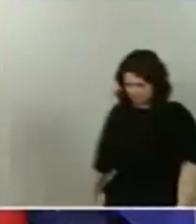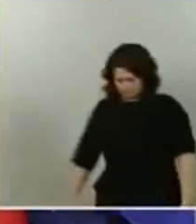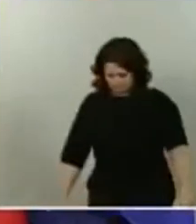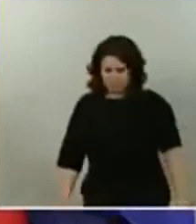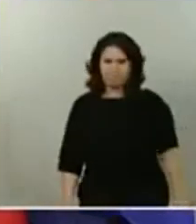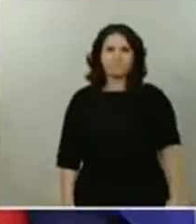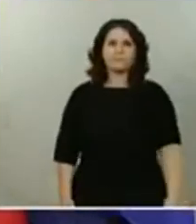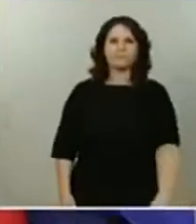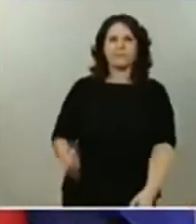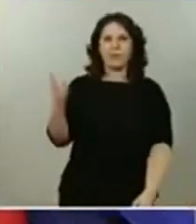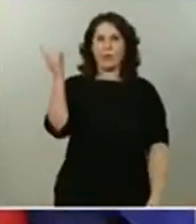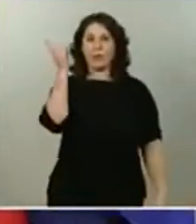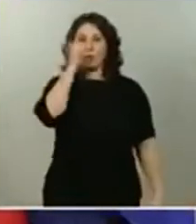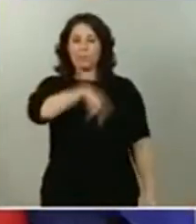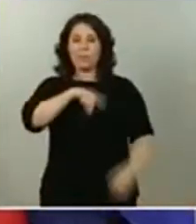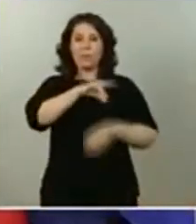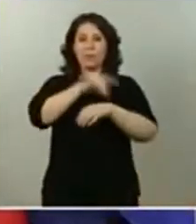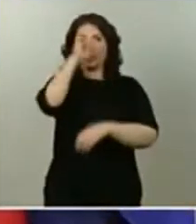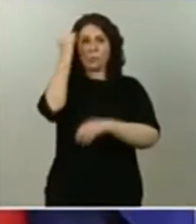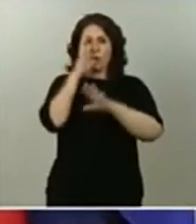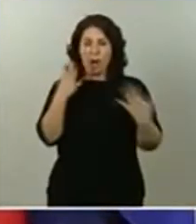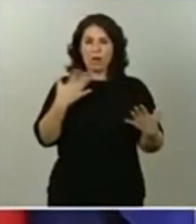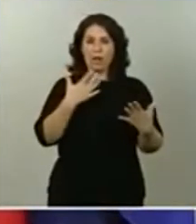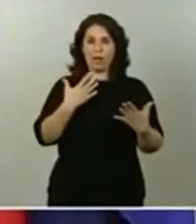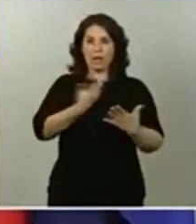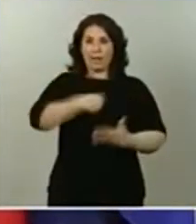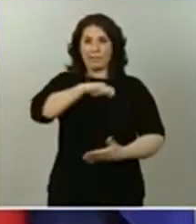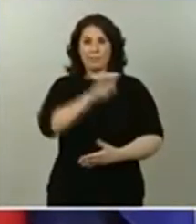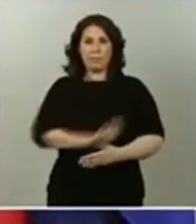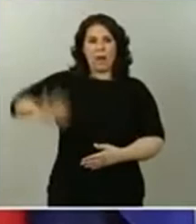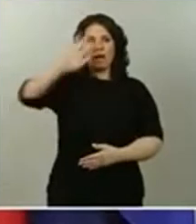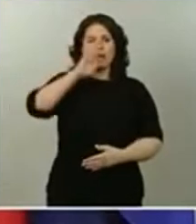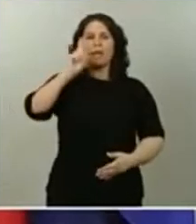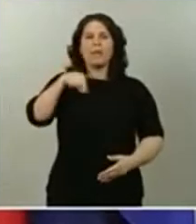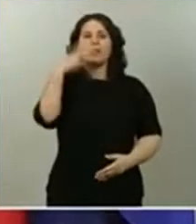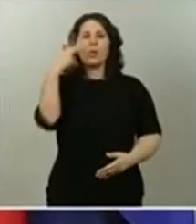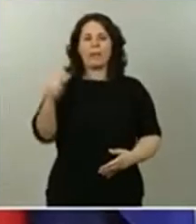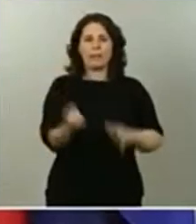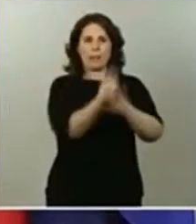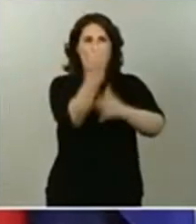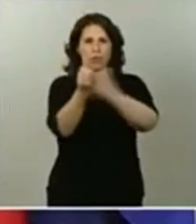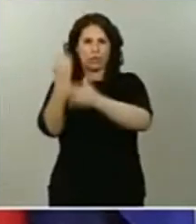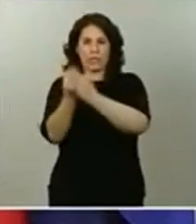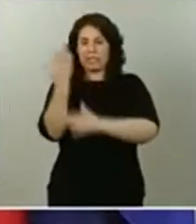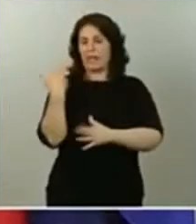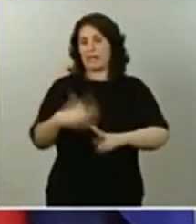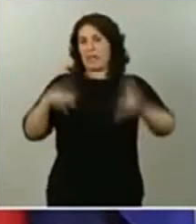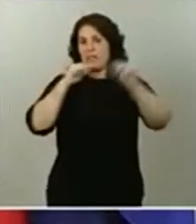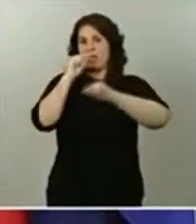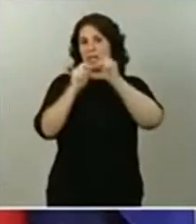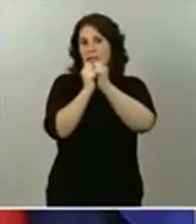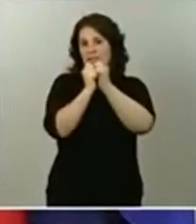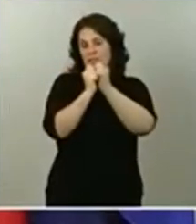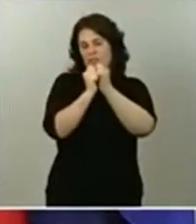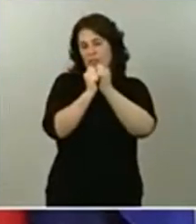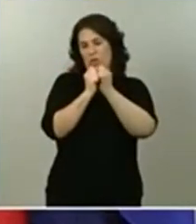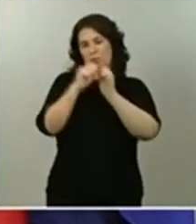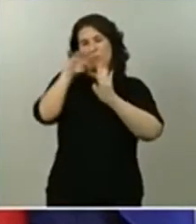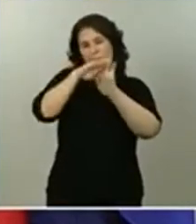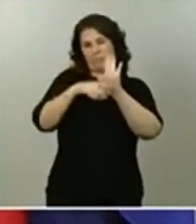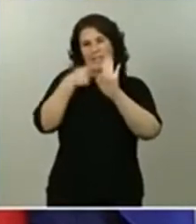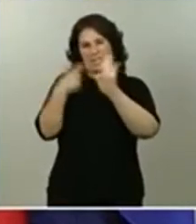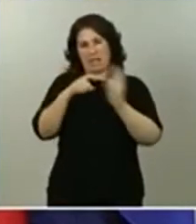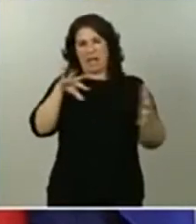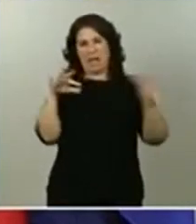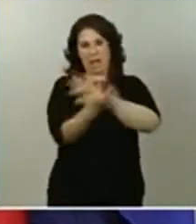España en estos momentos hay 120 brotes. Desde que finalizó el estado de alarma, el periodo de desescalada, se han